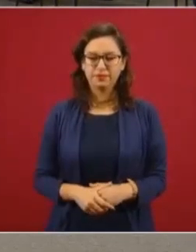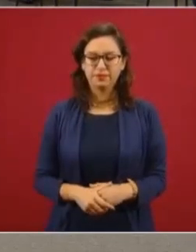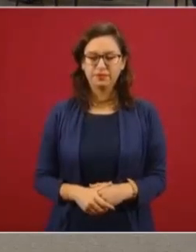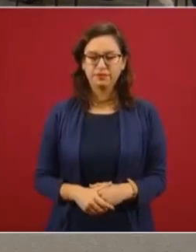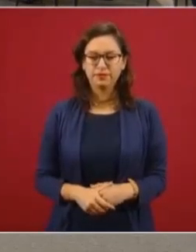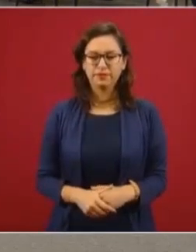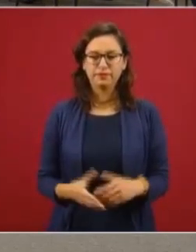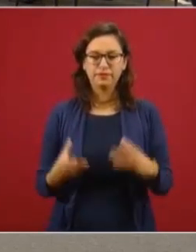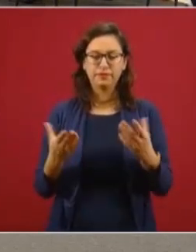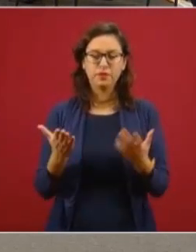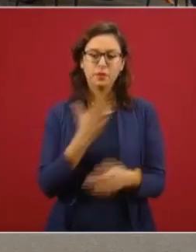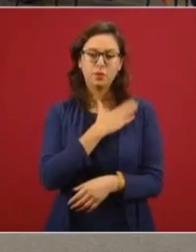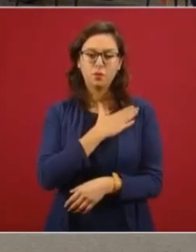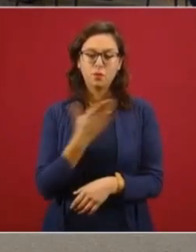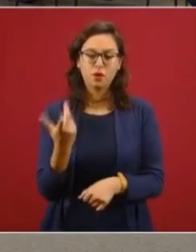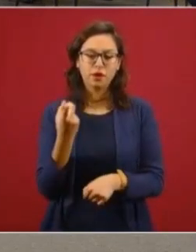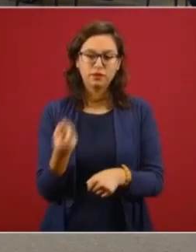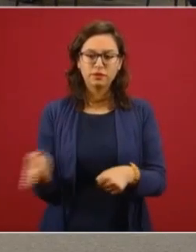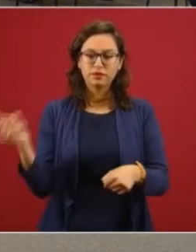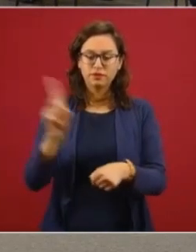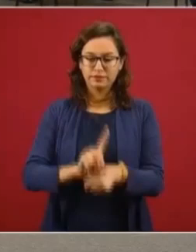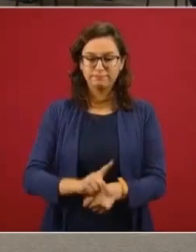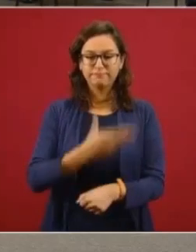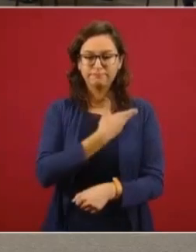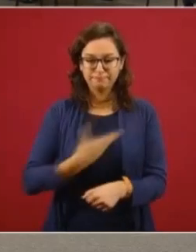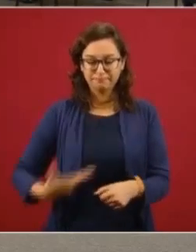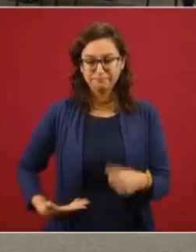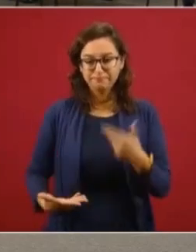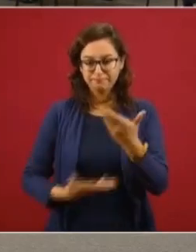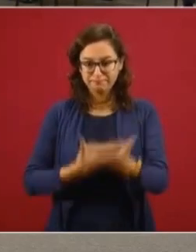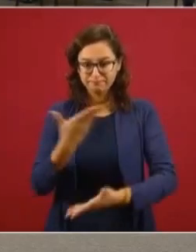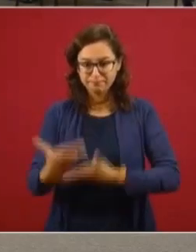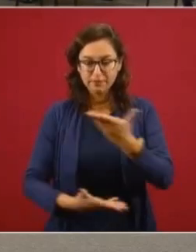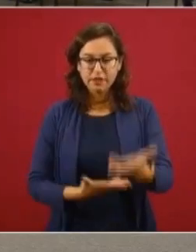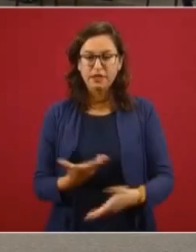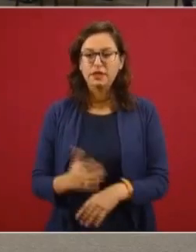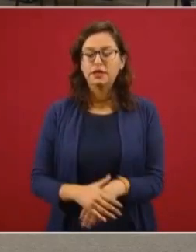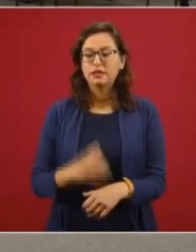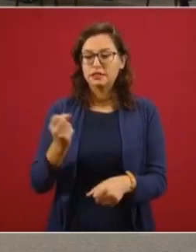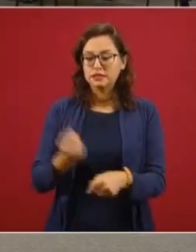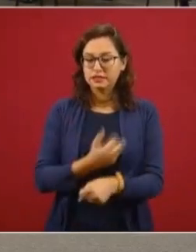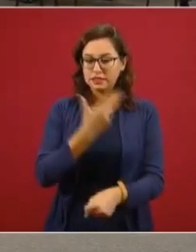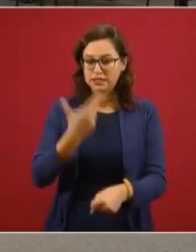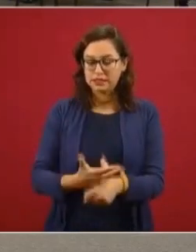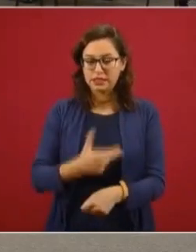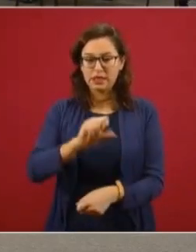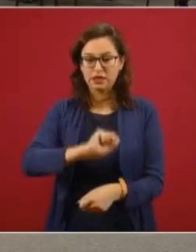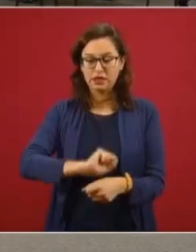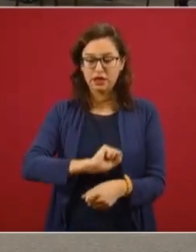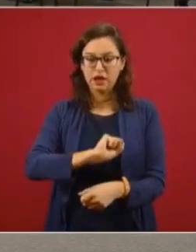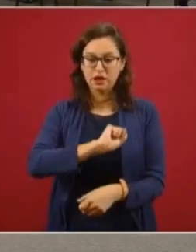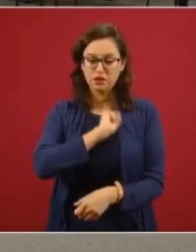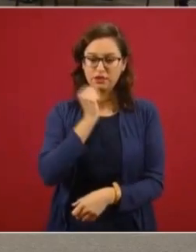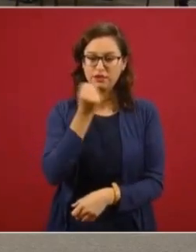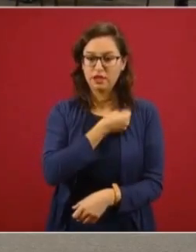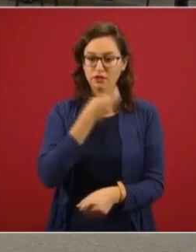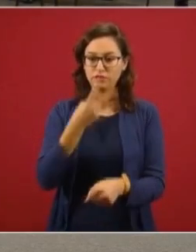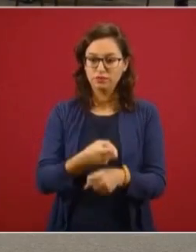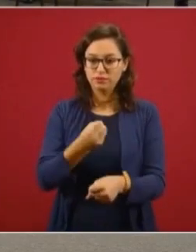Muy buenos días, señor Presidente, señor Secretario de Salud, Canciller, Subsecretaria,